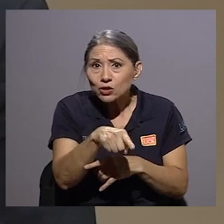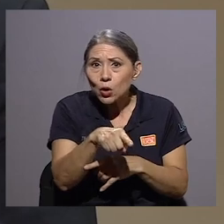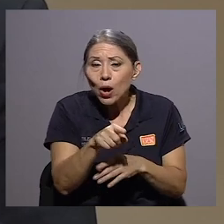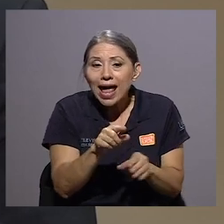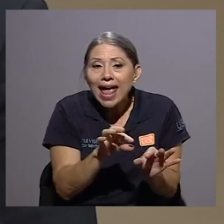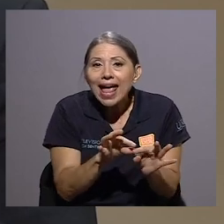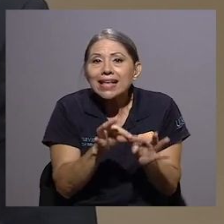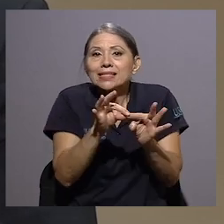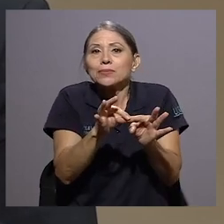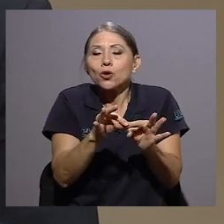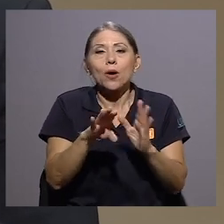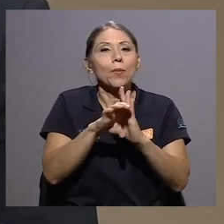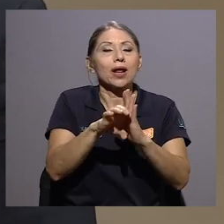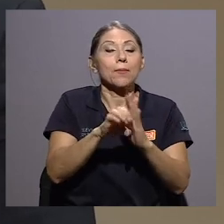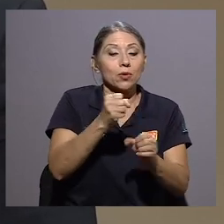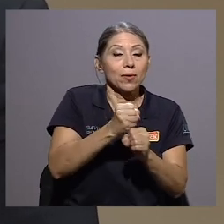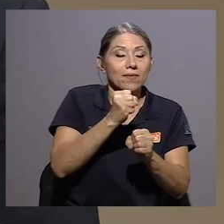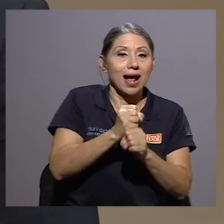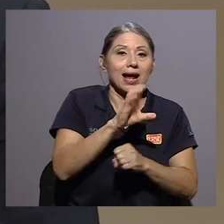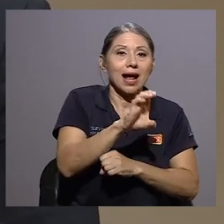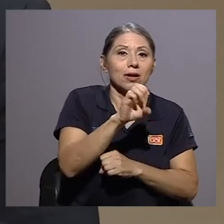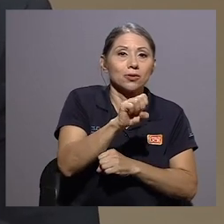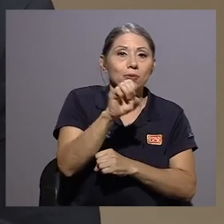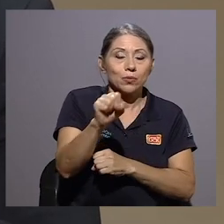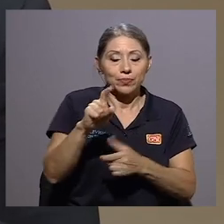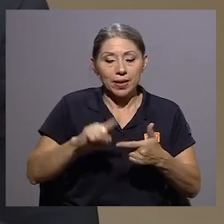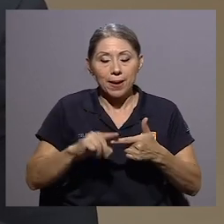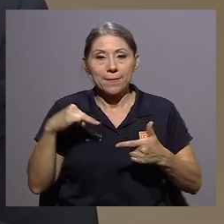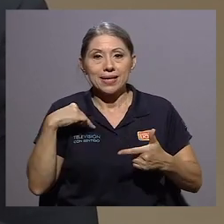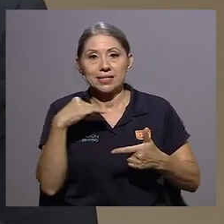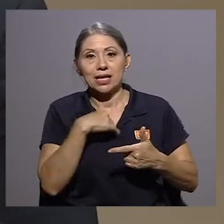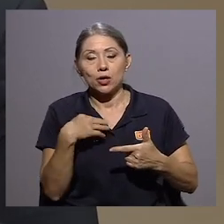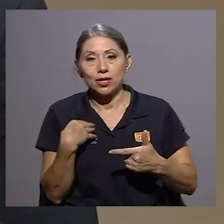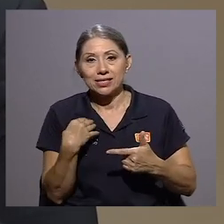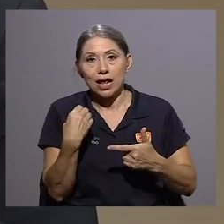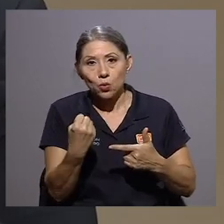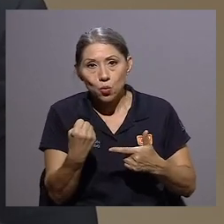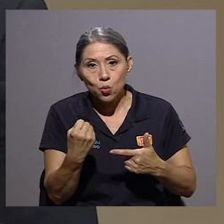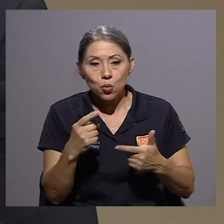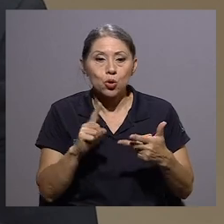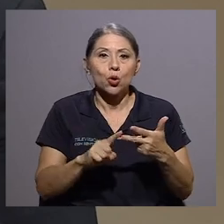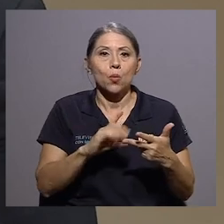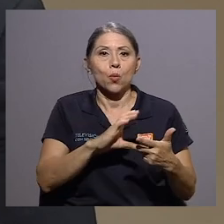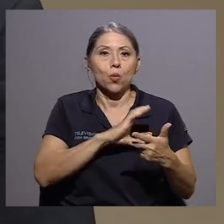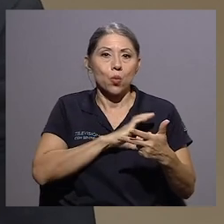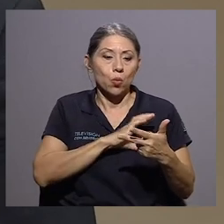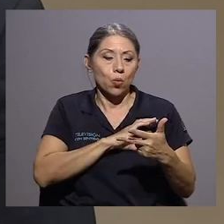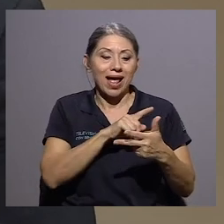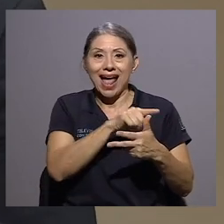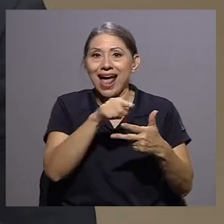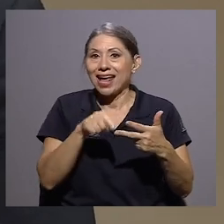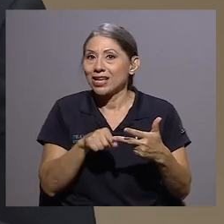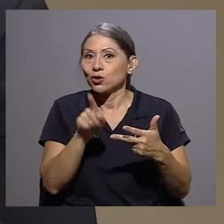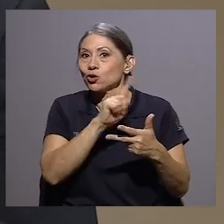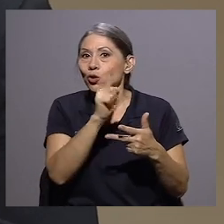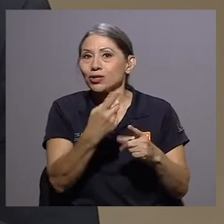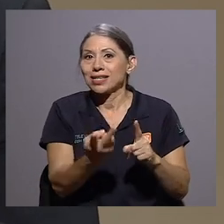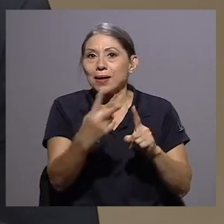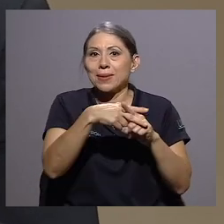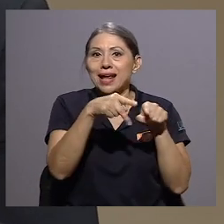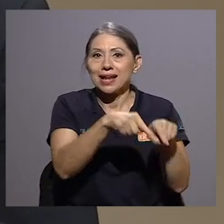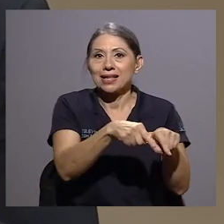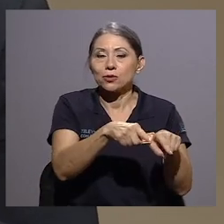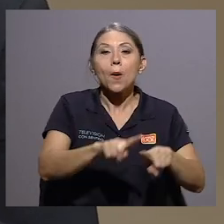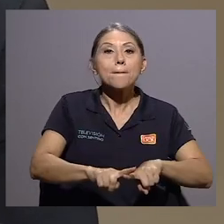de la caja costarricense del Seguro Social, del Ministerio de Salud y los cuerpos policiales no sufrirían esto. Pero hay otros